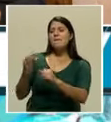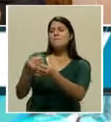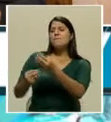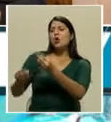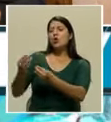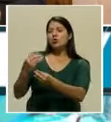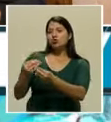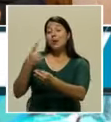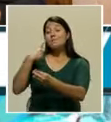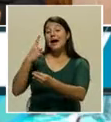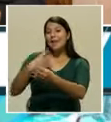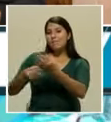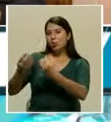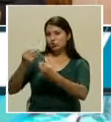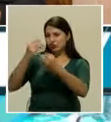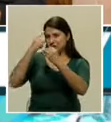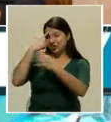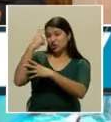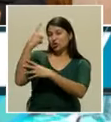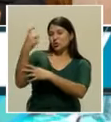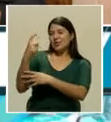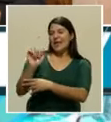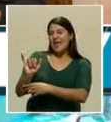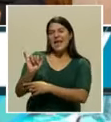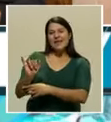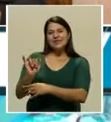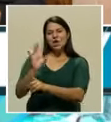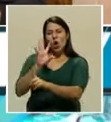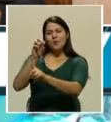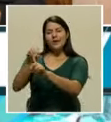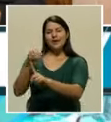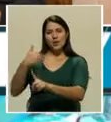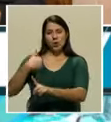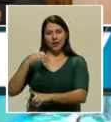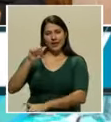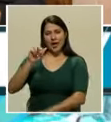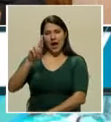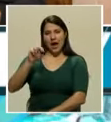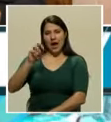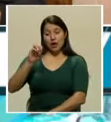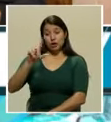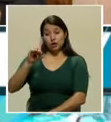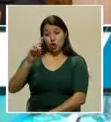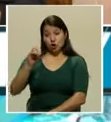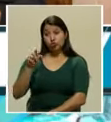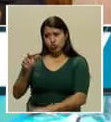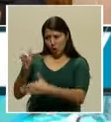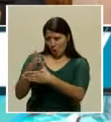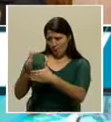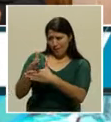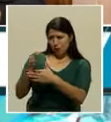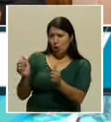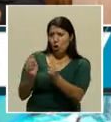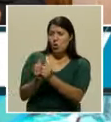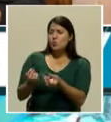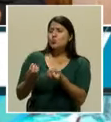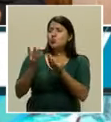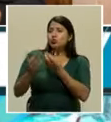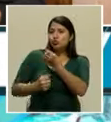sueños, que esa fue la tarea de don Arnoldo, y que vos compartiste durante muchísimos años,